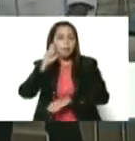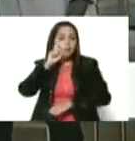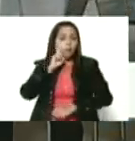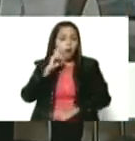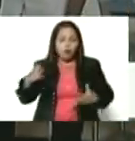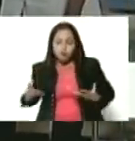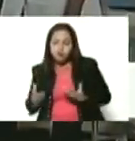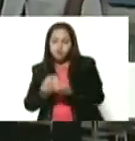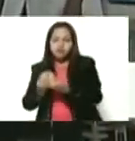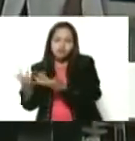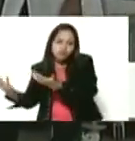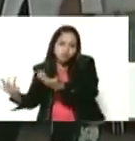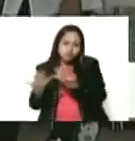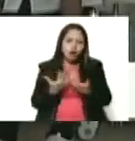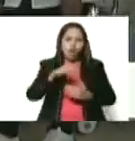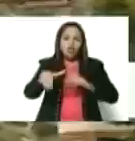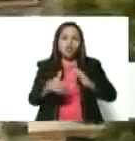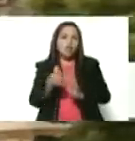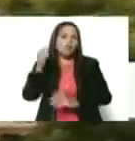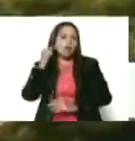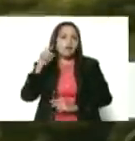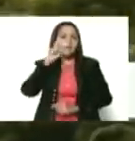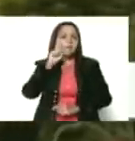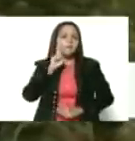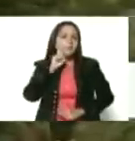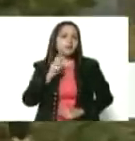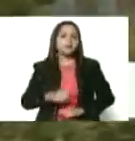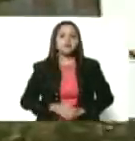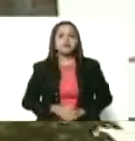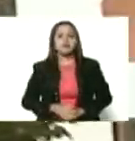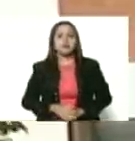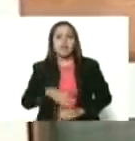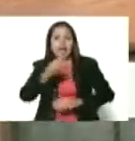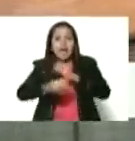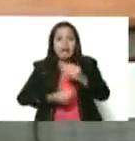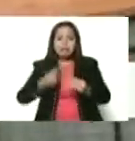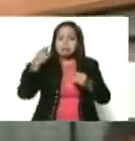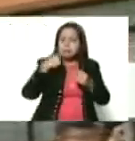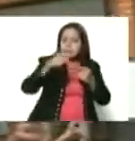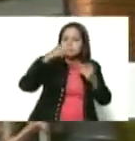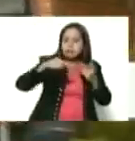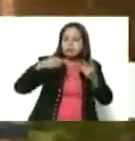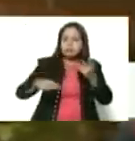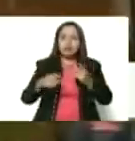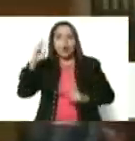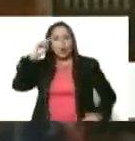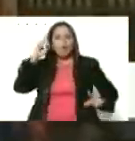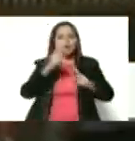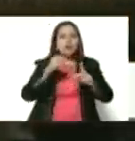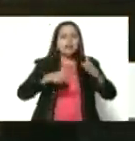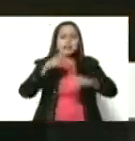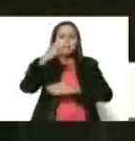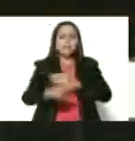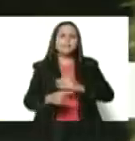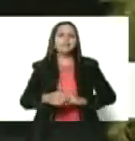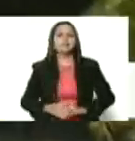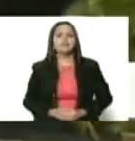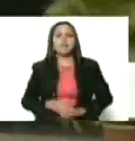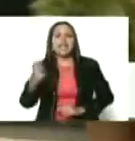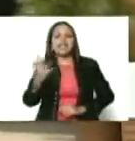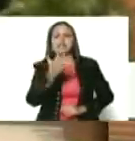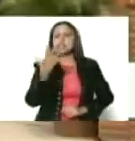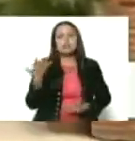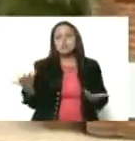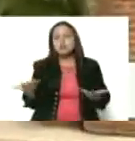congregando a todas las mujeres embarazadas, y, bueno, hacer cumplir cada una de las funciones de este plan. El quinto,